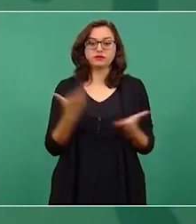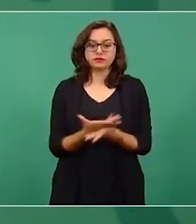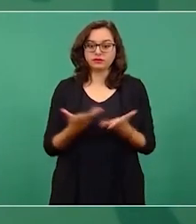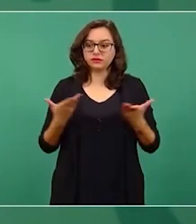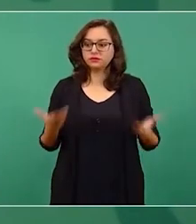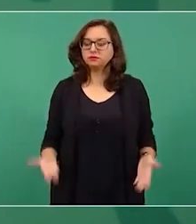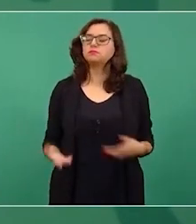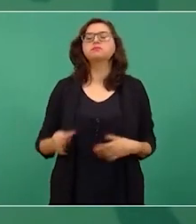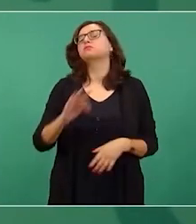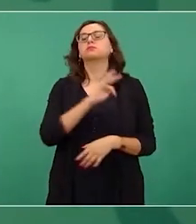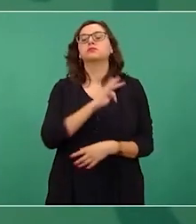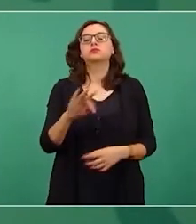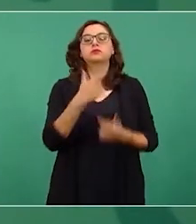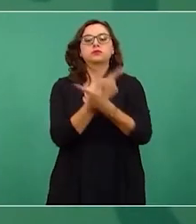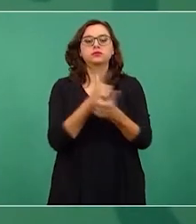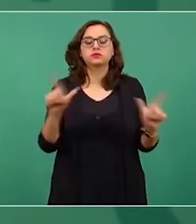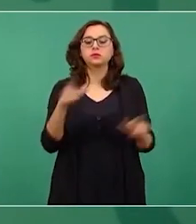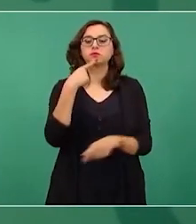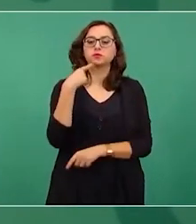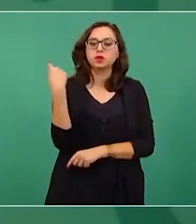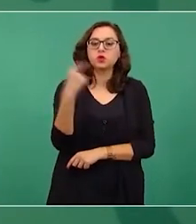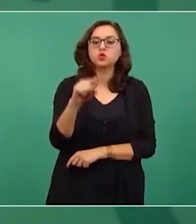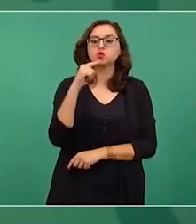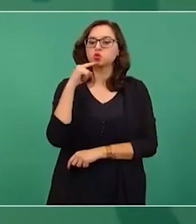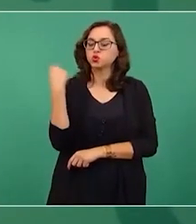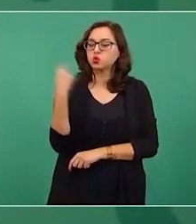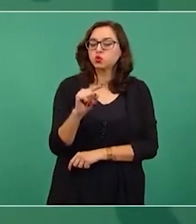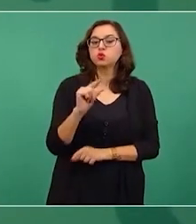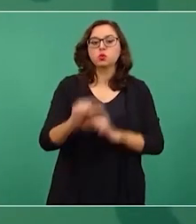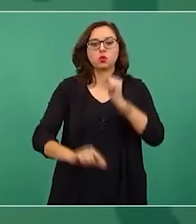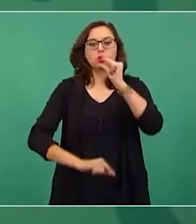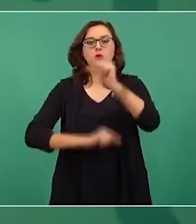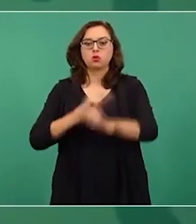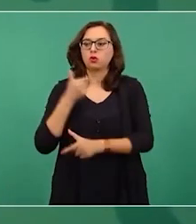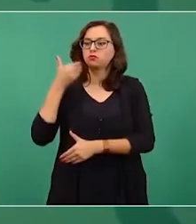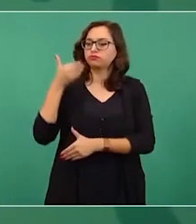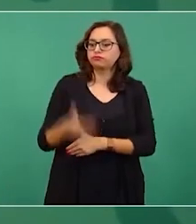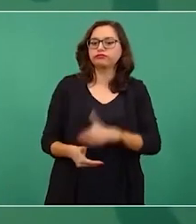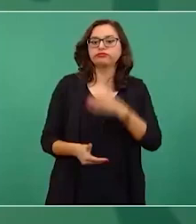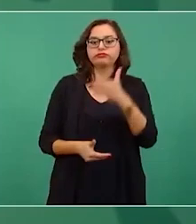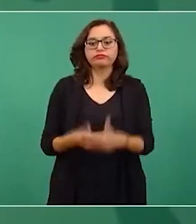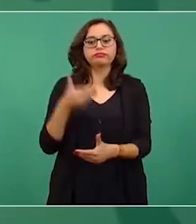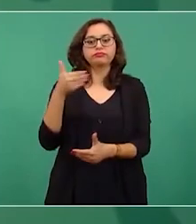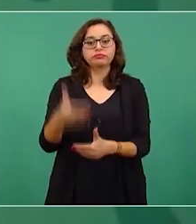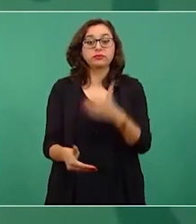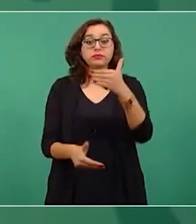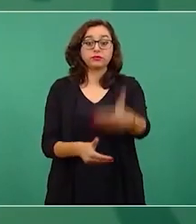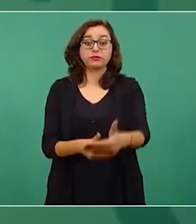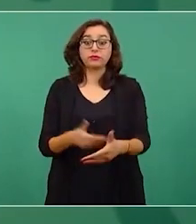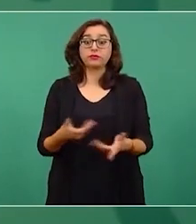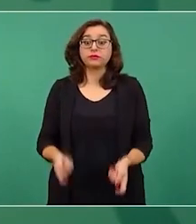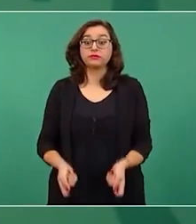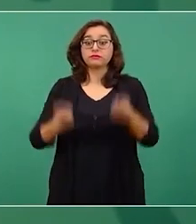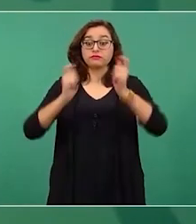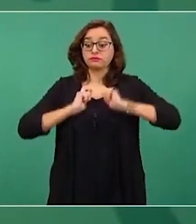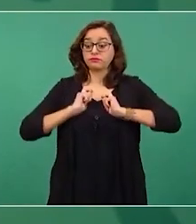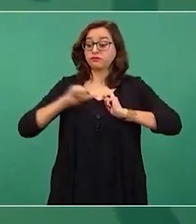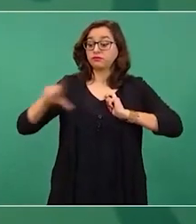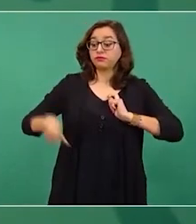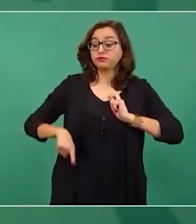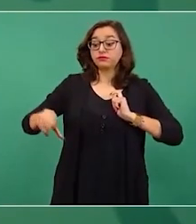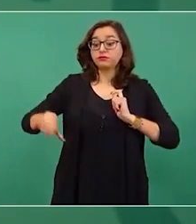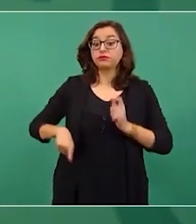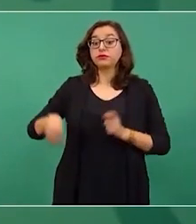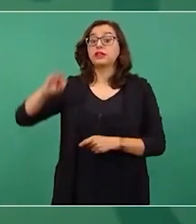denuncias y se va avanzando y en el caso nuestro pues la instrucción